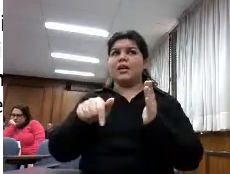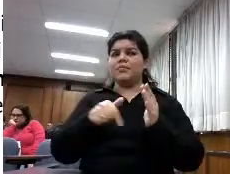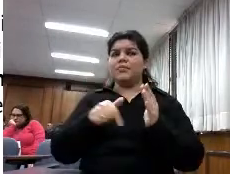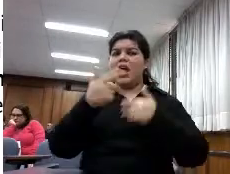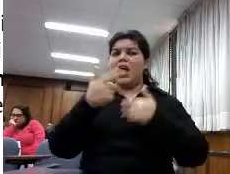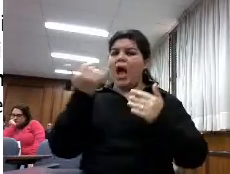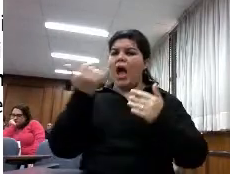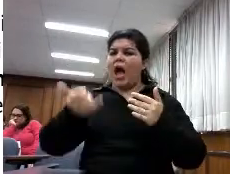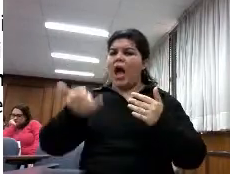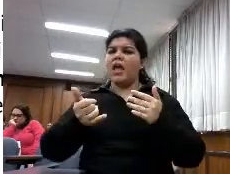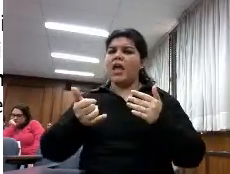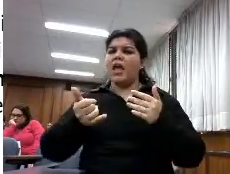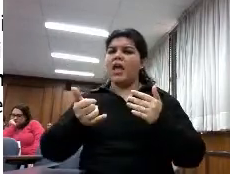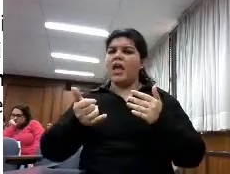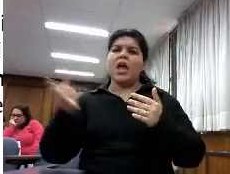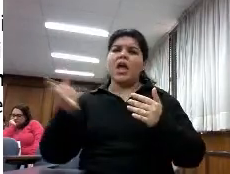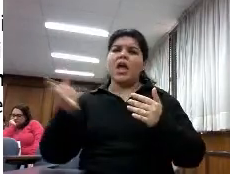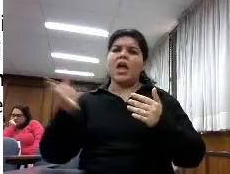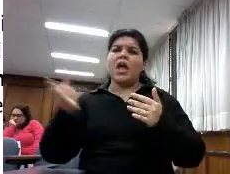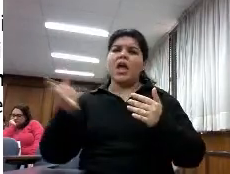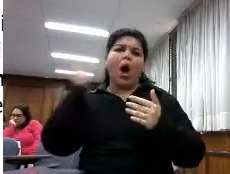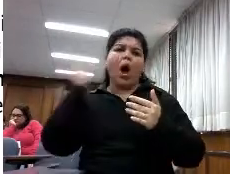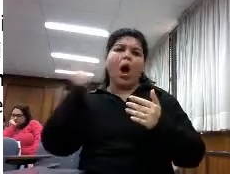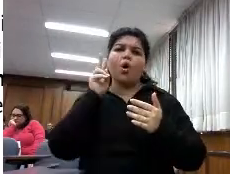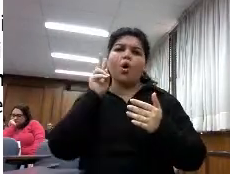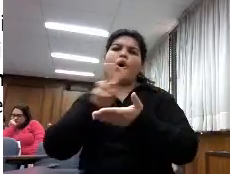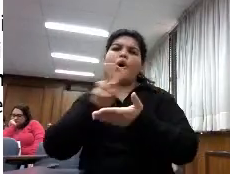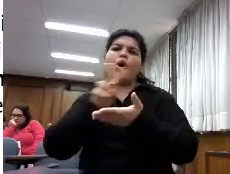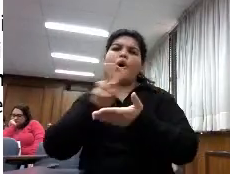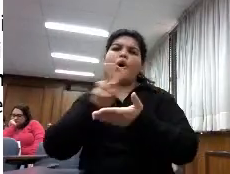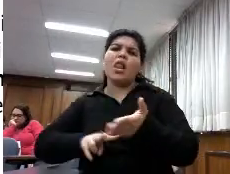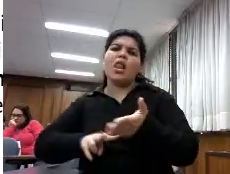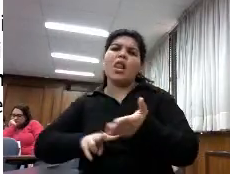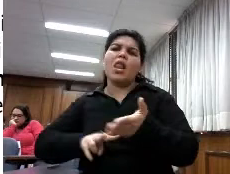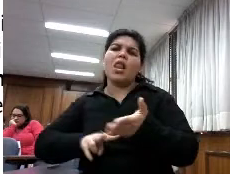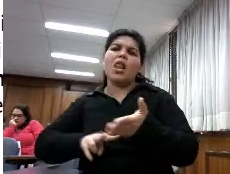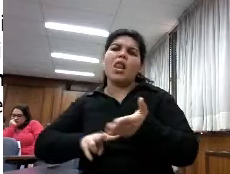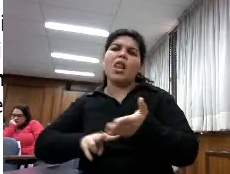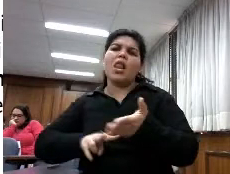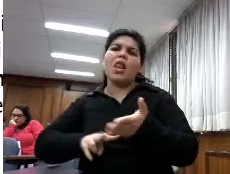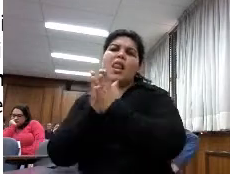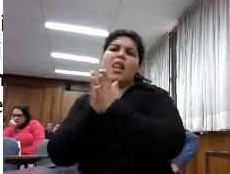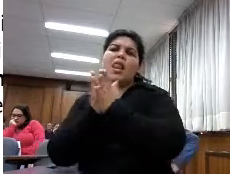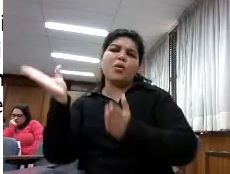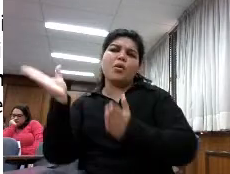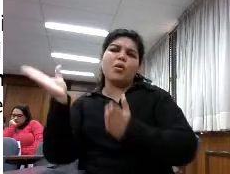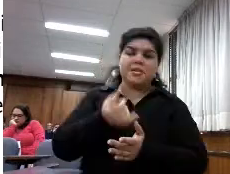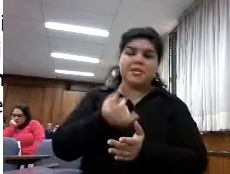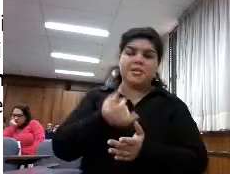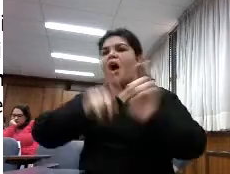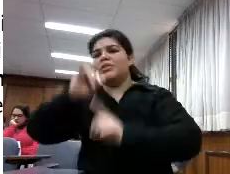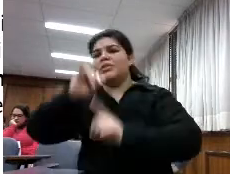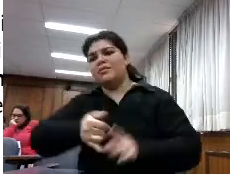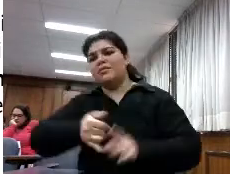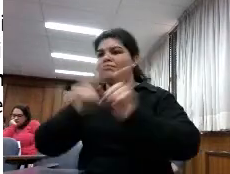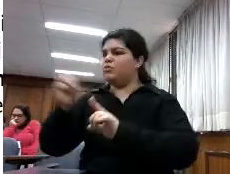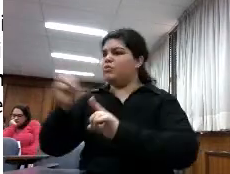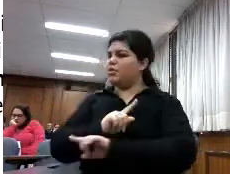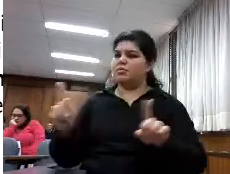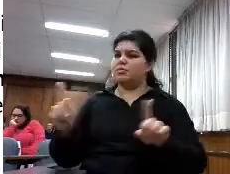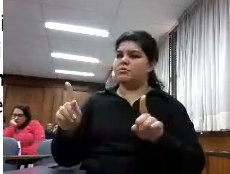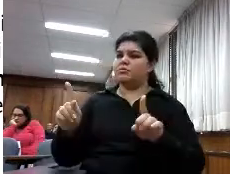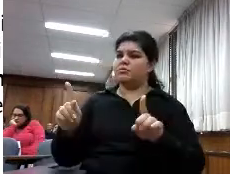audiolibros ¿por qué? porque hay unas diferencias entre unos sitios y otros evidentes hay capacidad de recursos